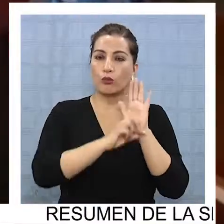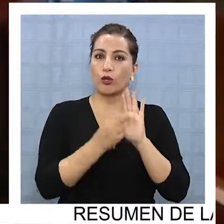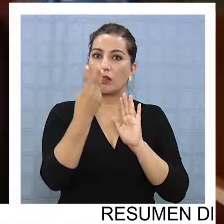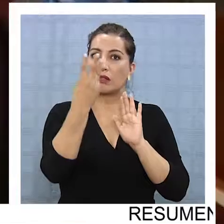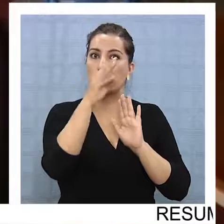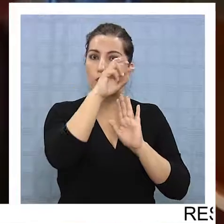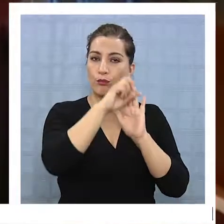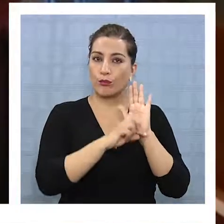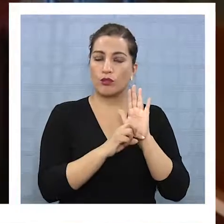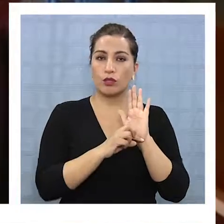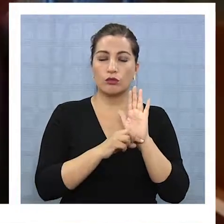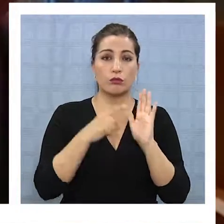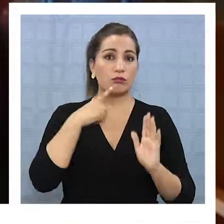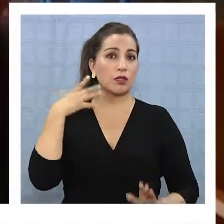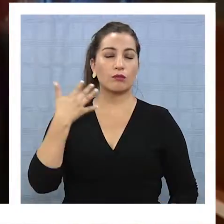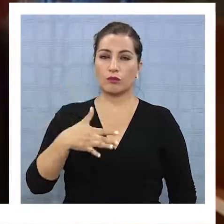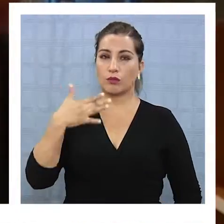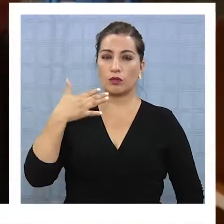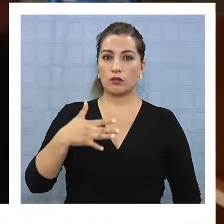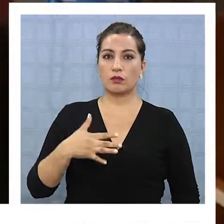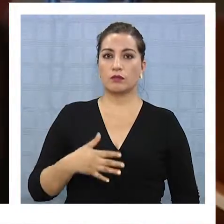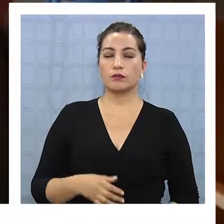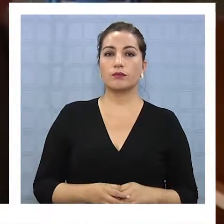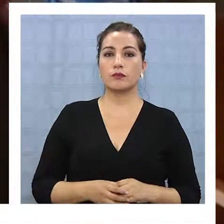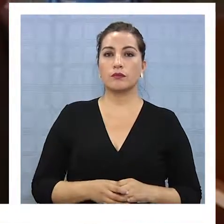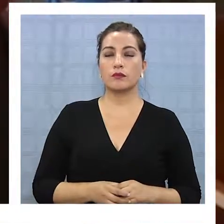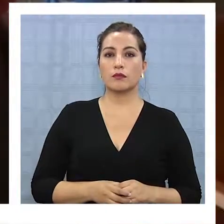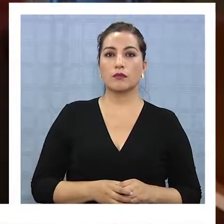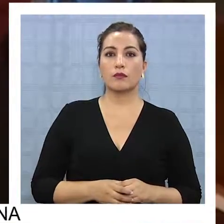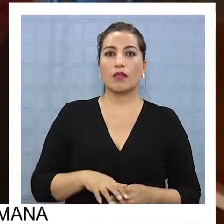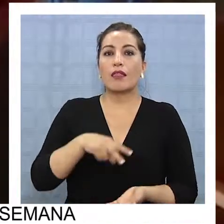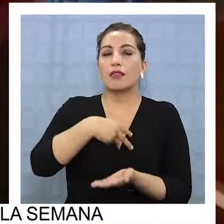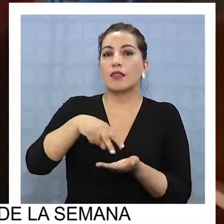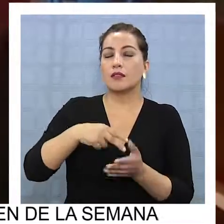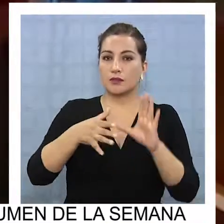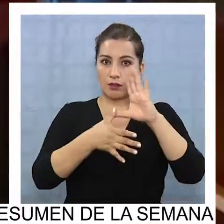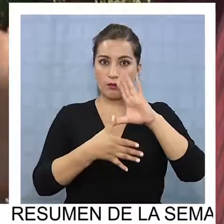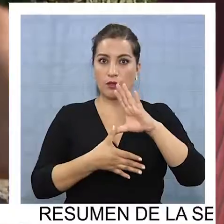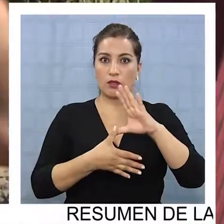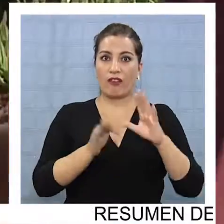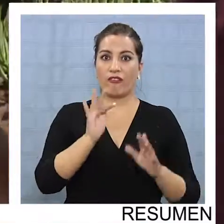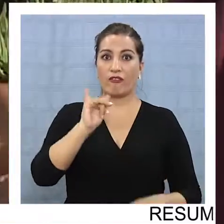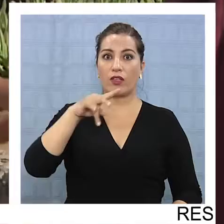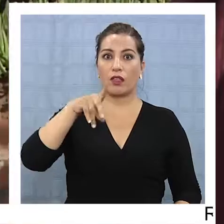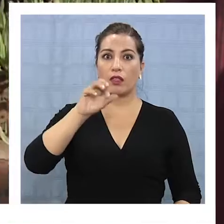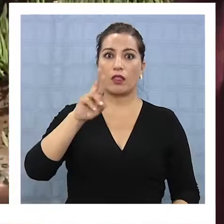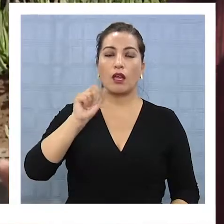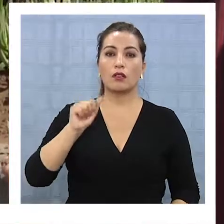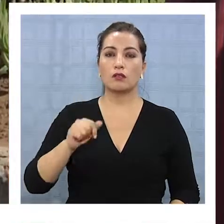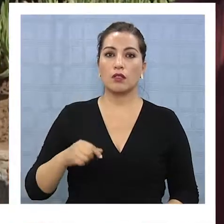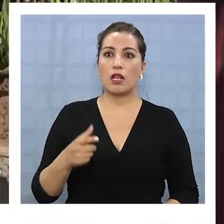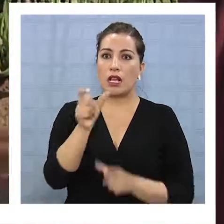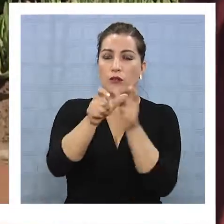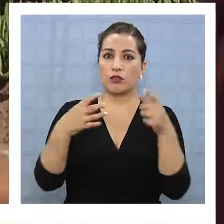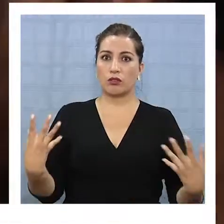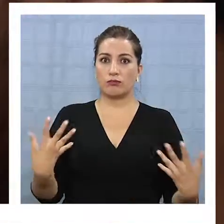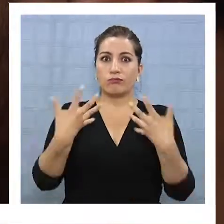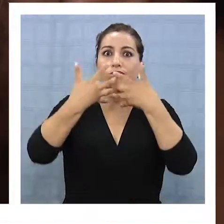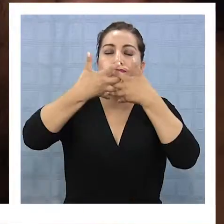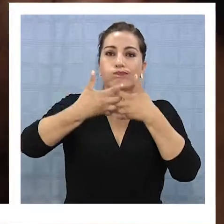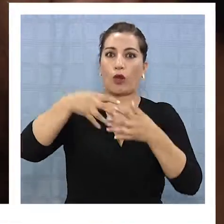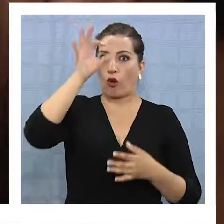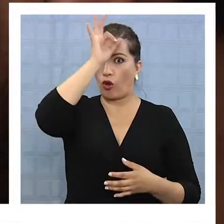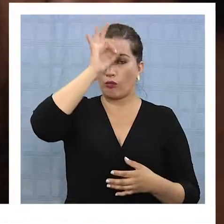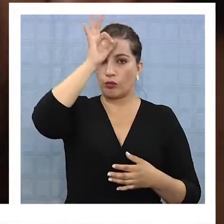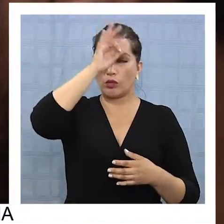proyectos emblemáticos que corresponden a FISI, Danza América y GINDAS. Algo en lo que coincide en los afectados es que